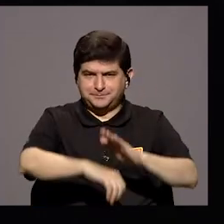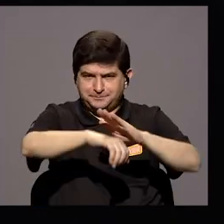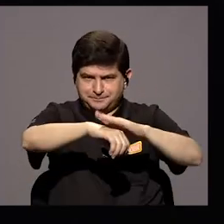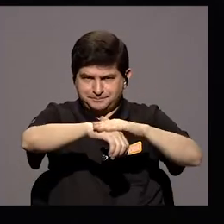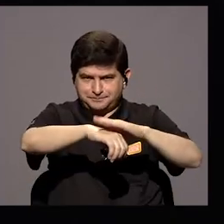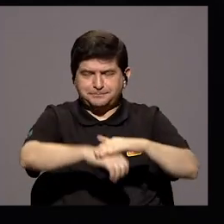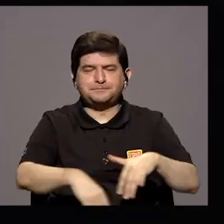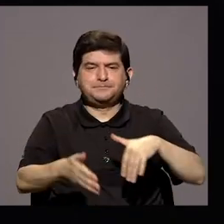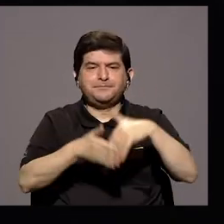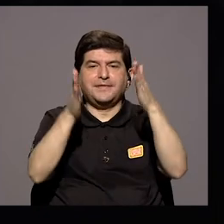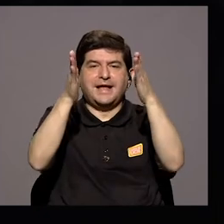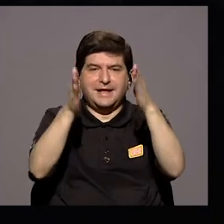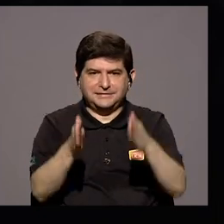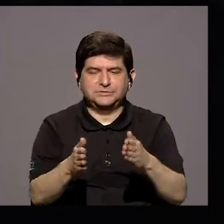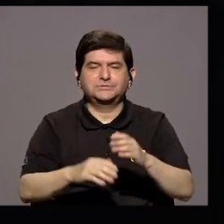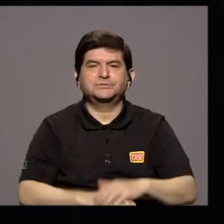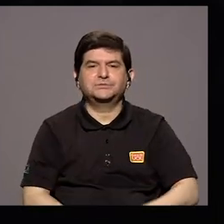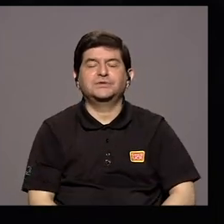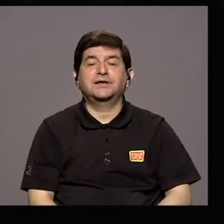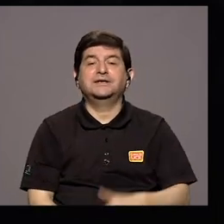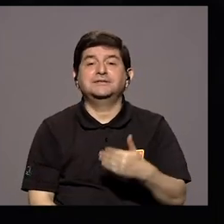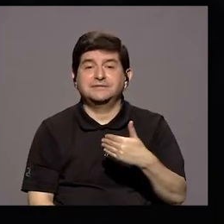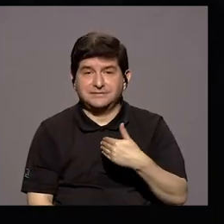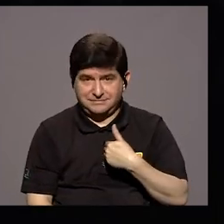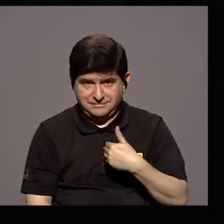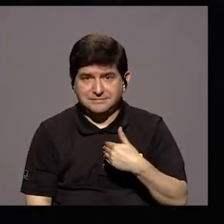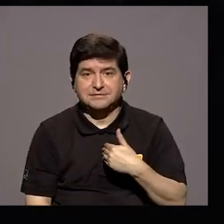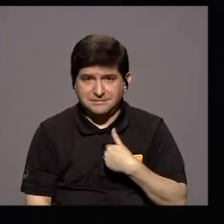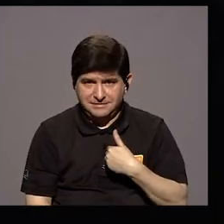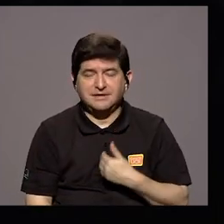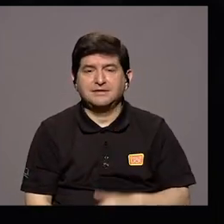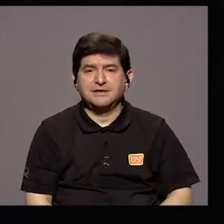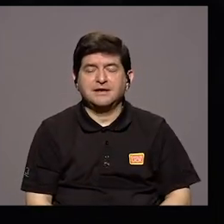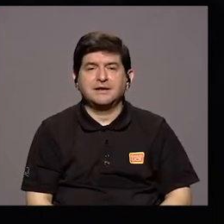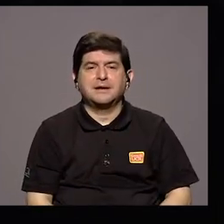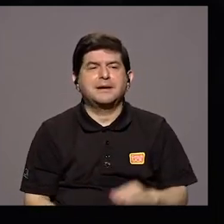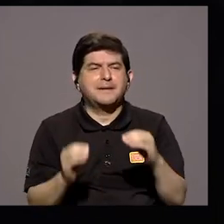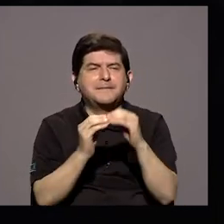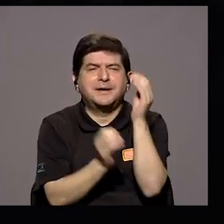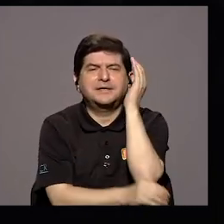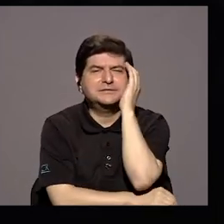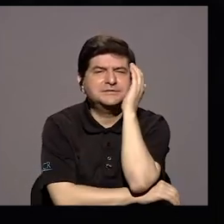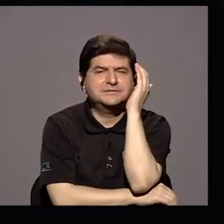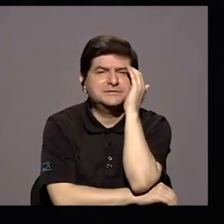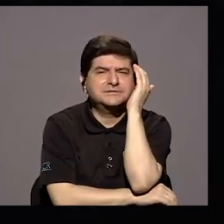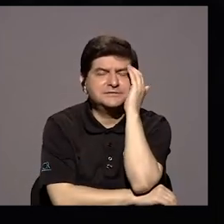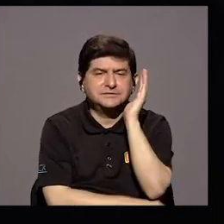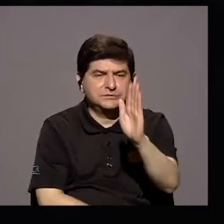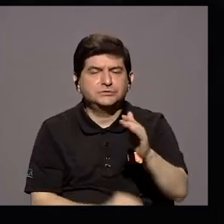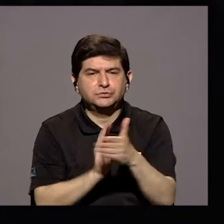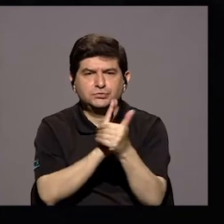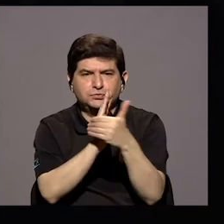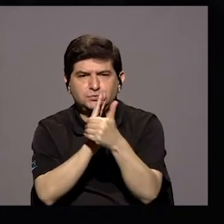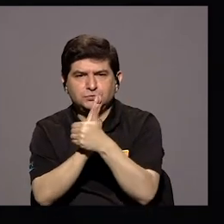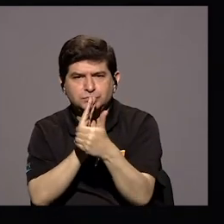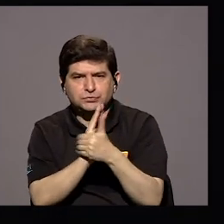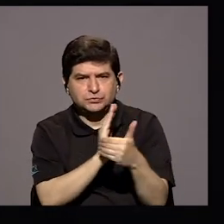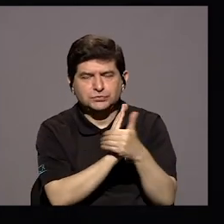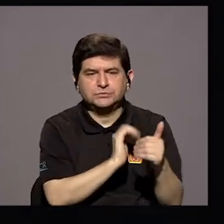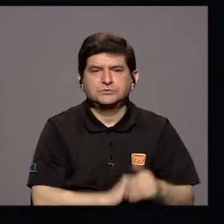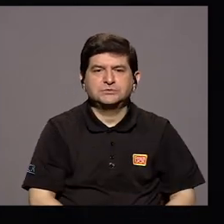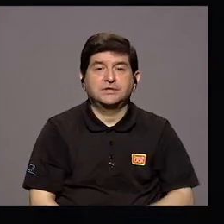Tienen Al Estudiantes Tener Una Mayor Conciencia De Sus Capacidades